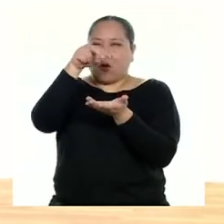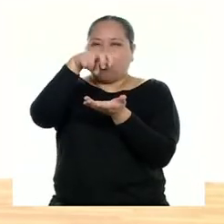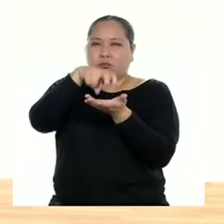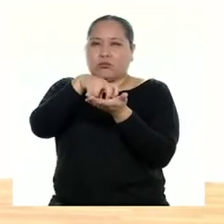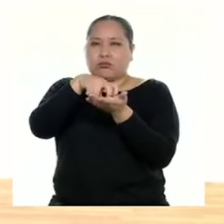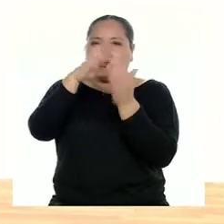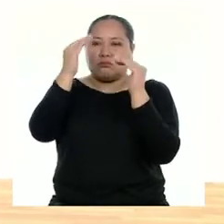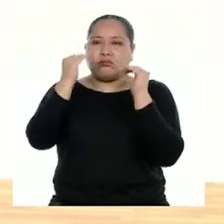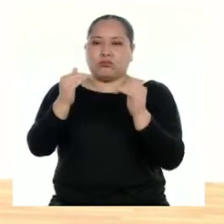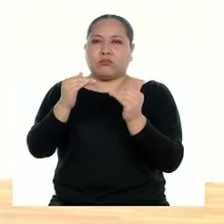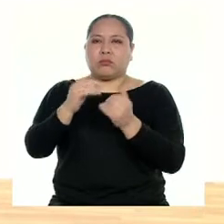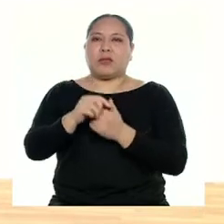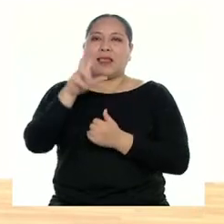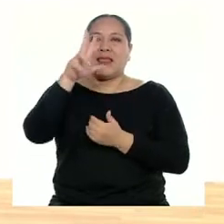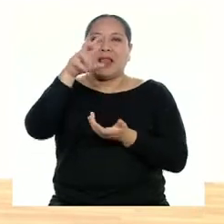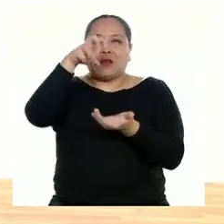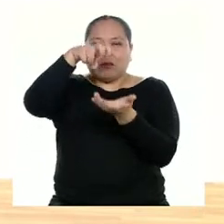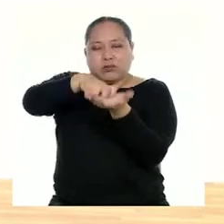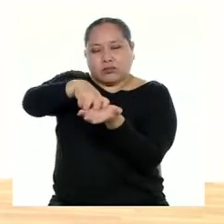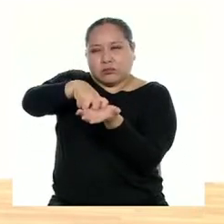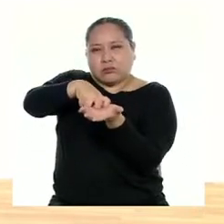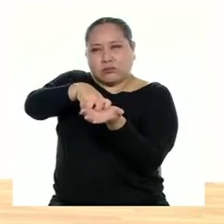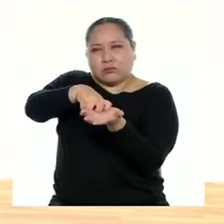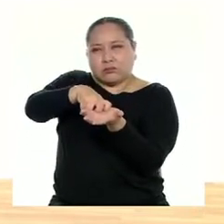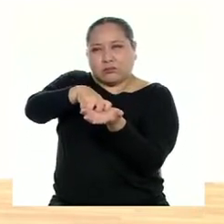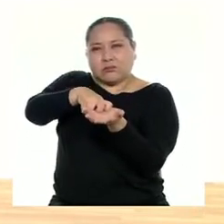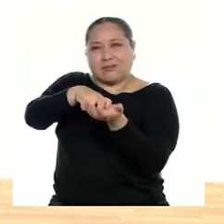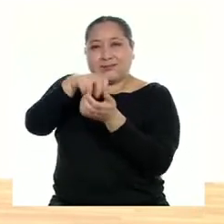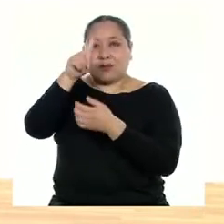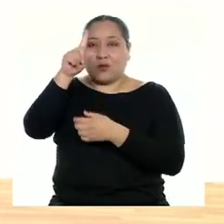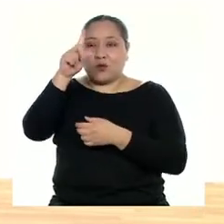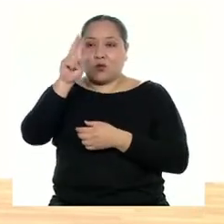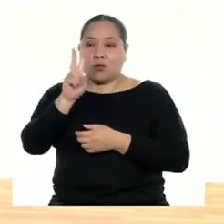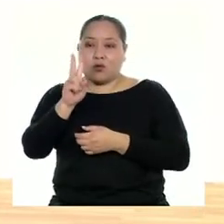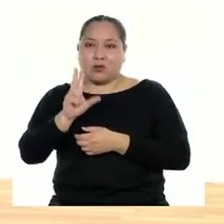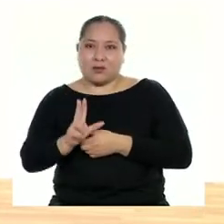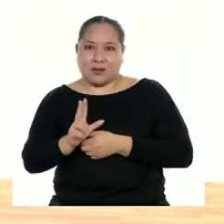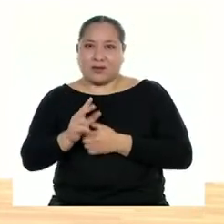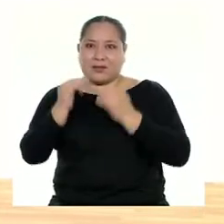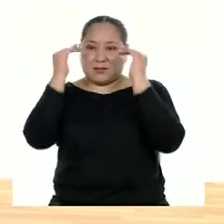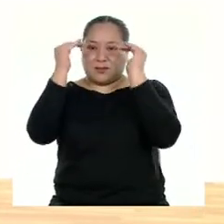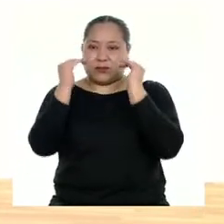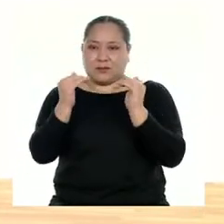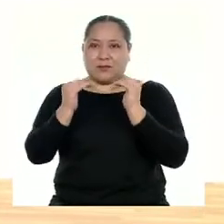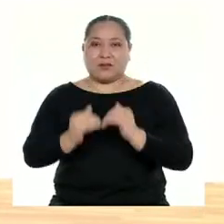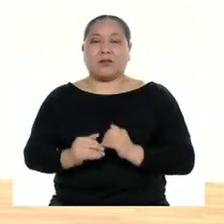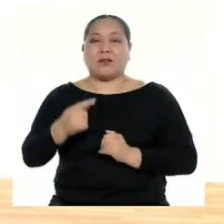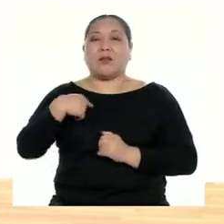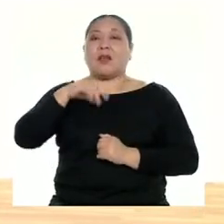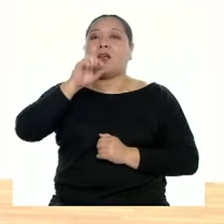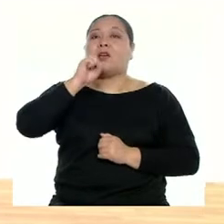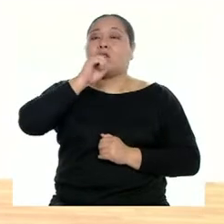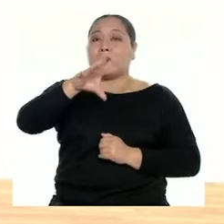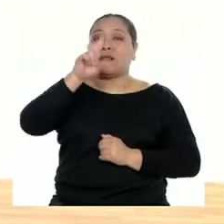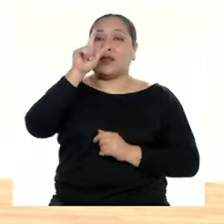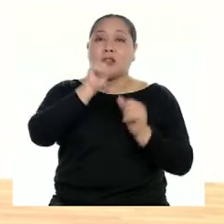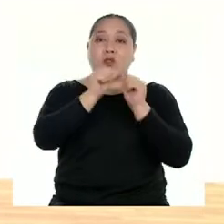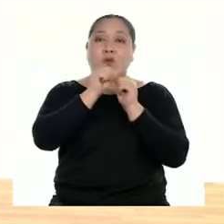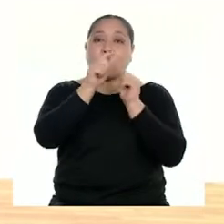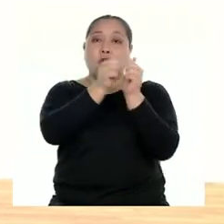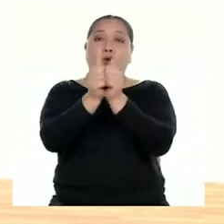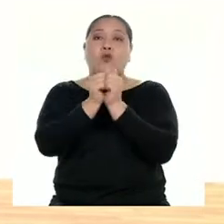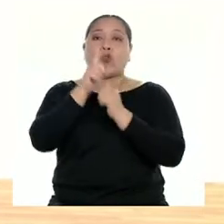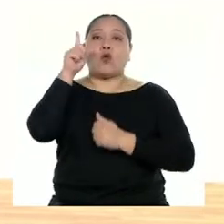Y si digo tres, vamos a cuclillas. Listo. Tenemos esos tres niveles. Ahora yo voy a decir el número y vamos a hacerlo juntos.